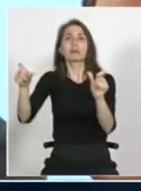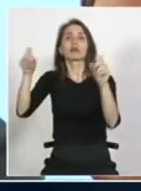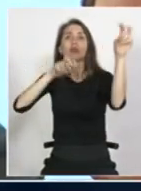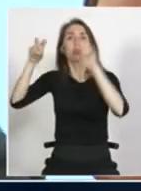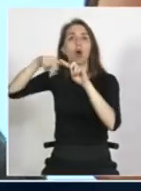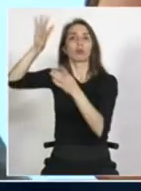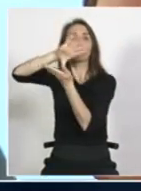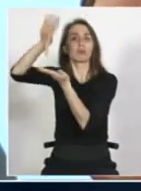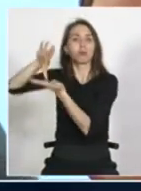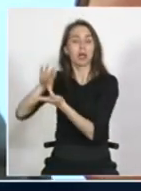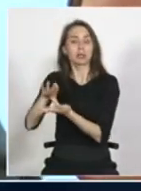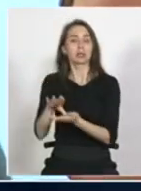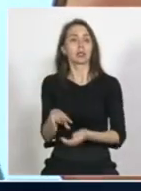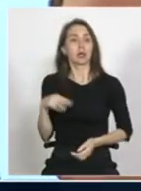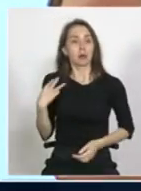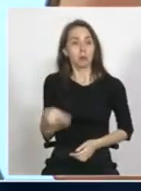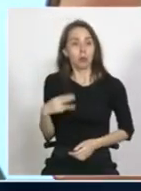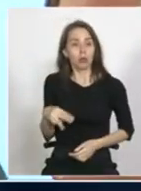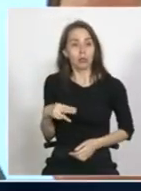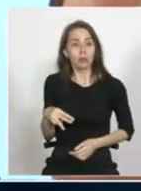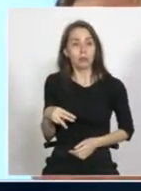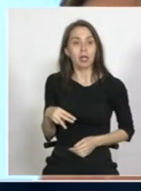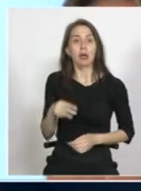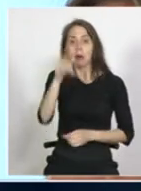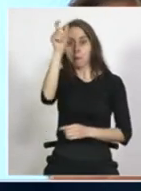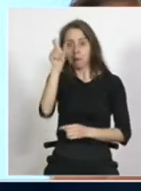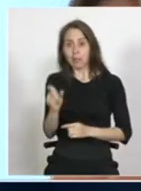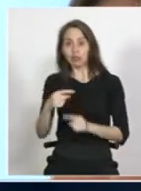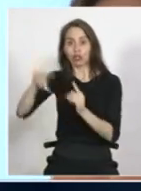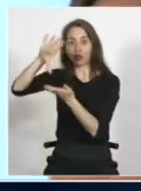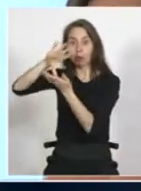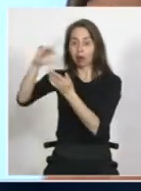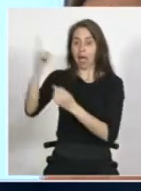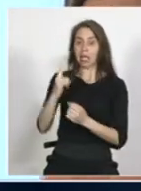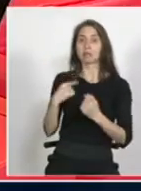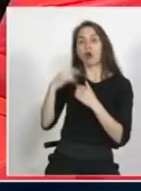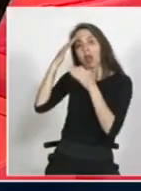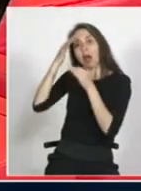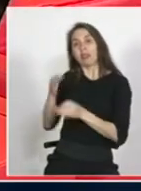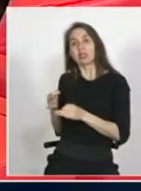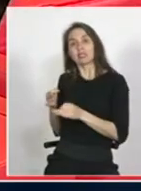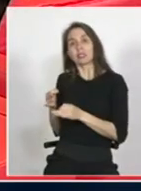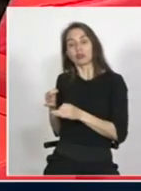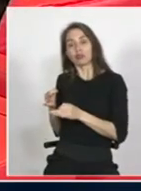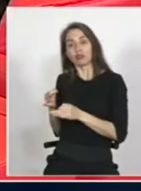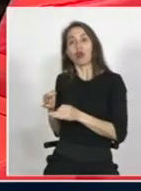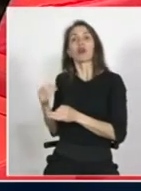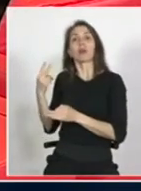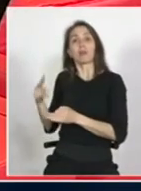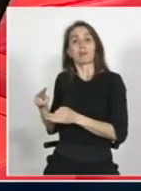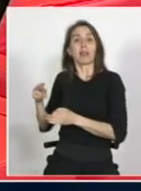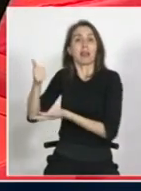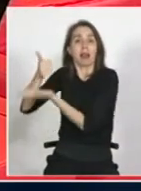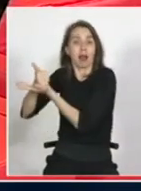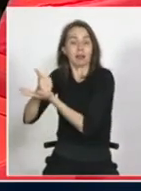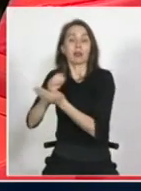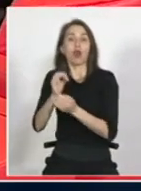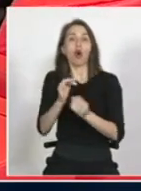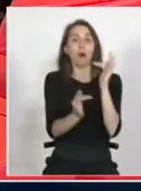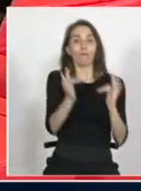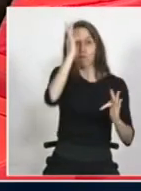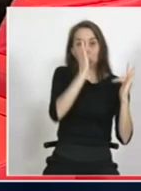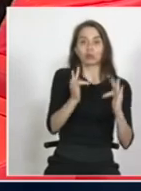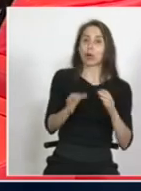las municipalidades solo están atendiendo a la persona migrante debido a una voluntad política o la opresión que ejerce la función dentro de sus minimizaciones